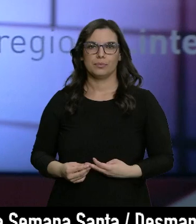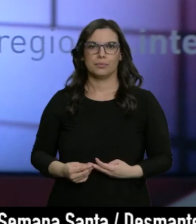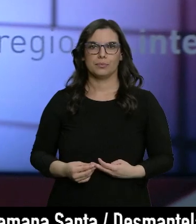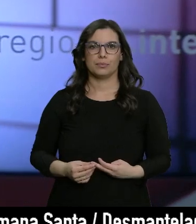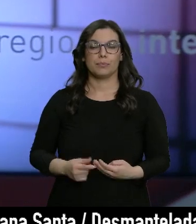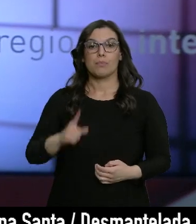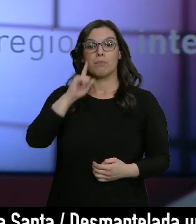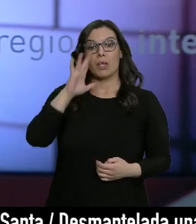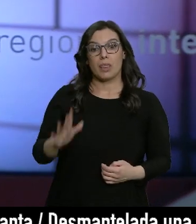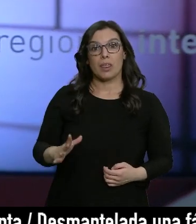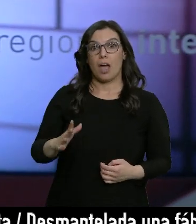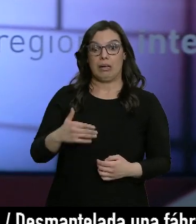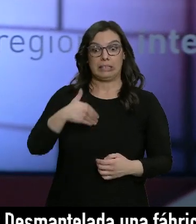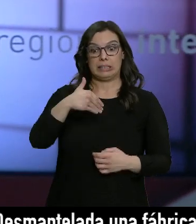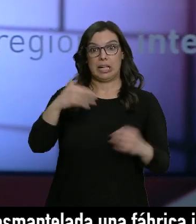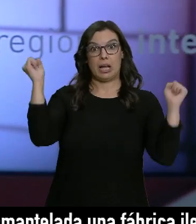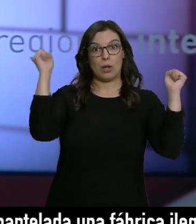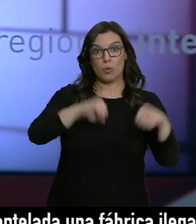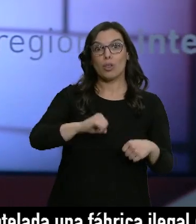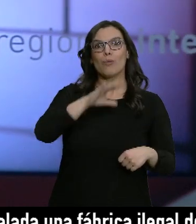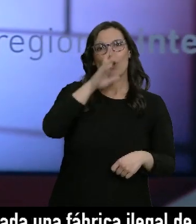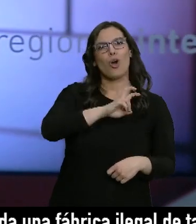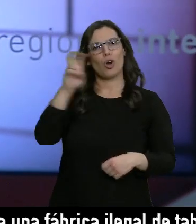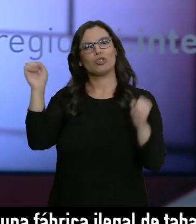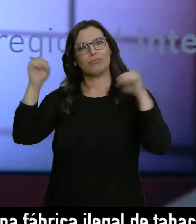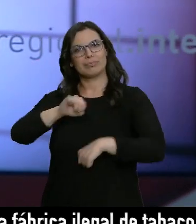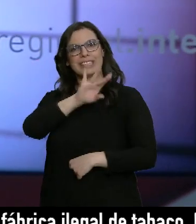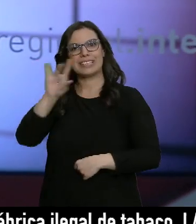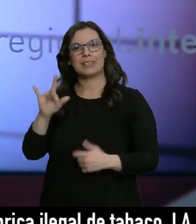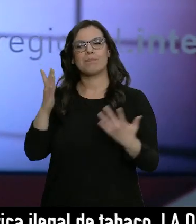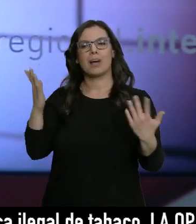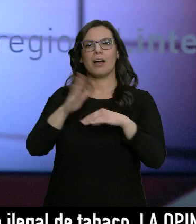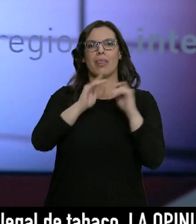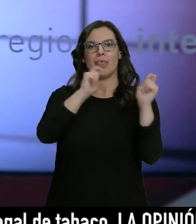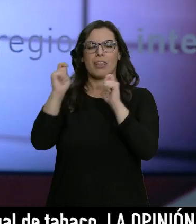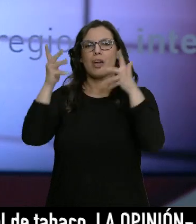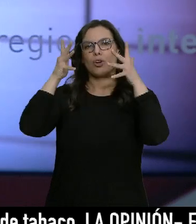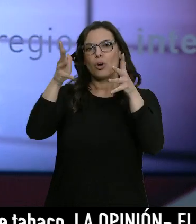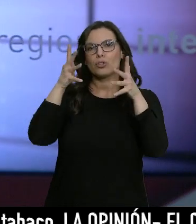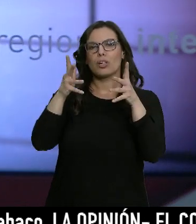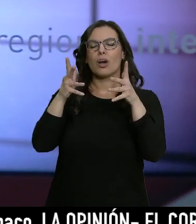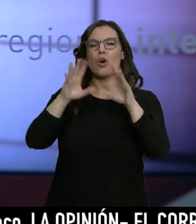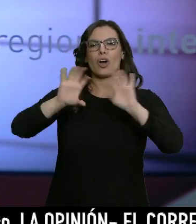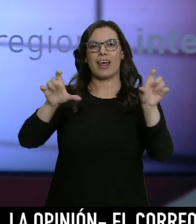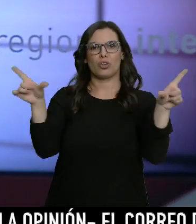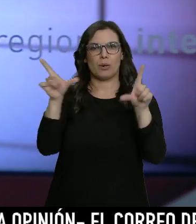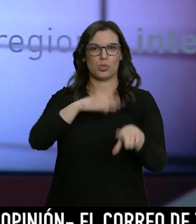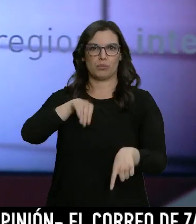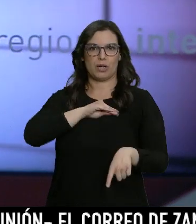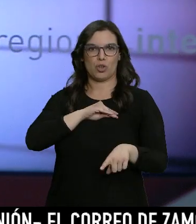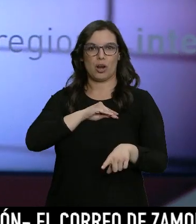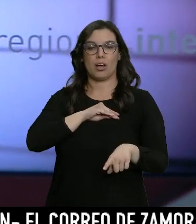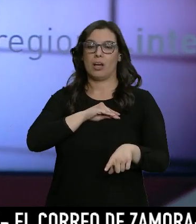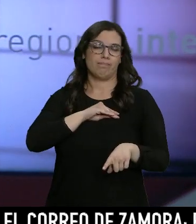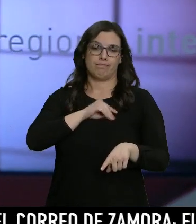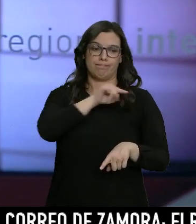Parecía que ese acuerdo estaba cerca por el consenso que sí habían logrado en los nombramientos del Consejo de Radiotelevisión Española, pero nada